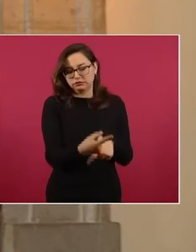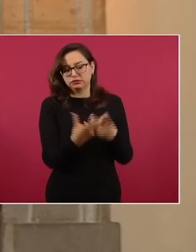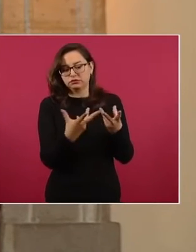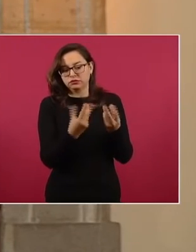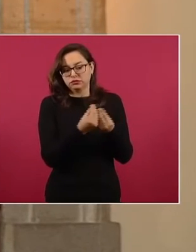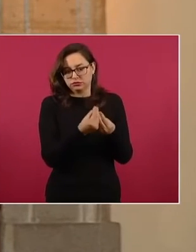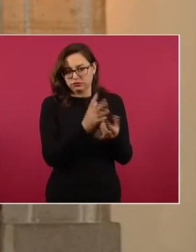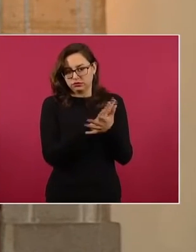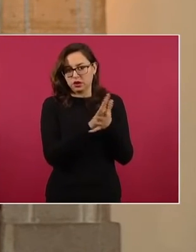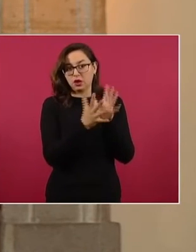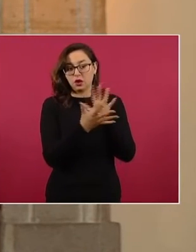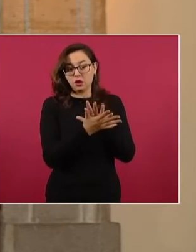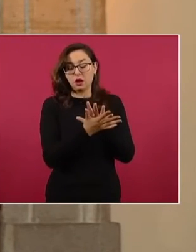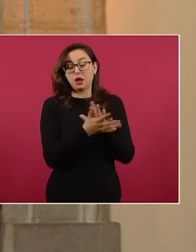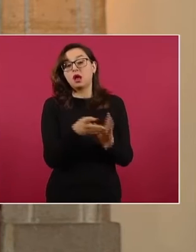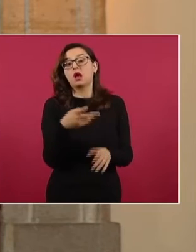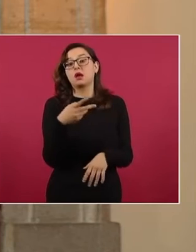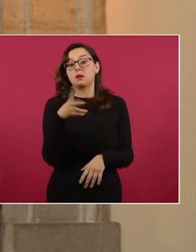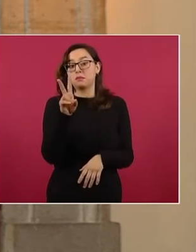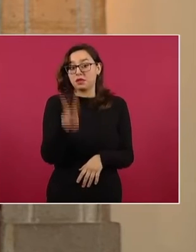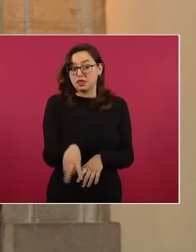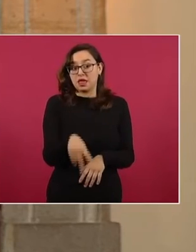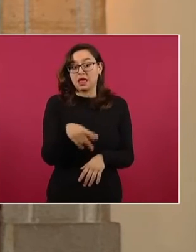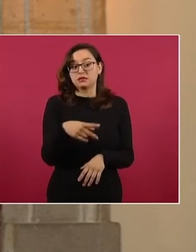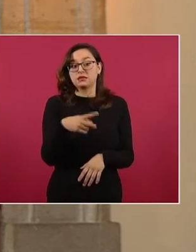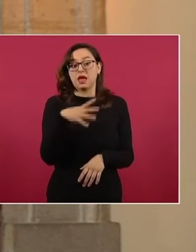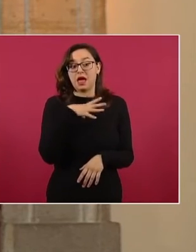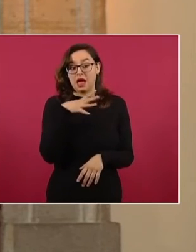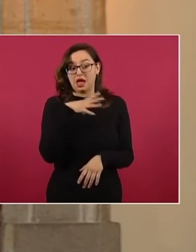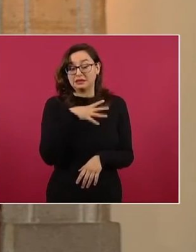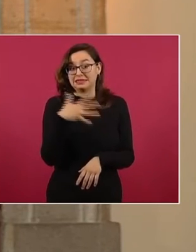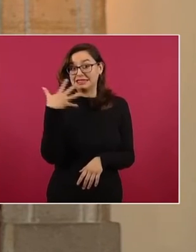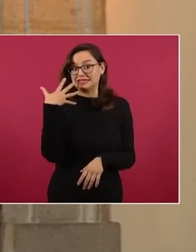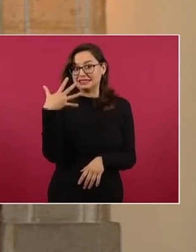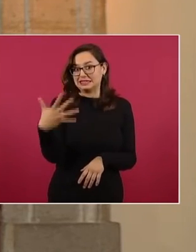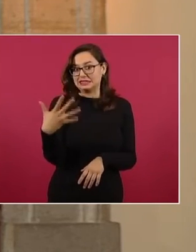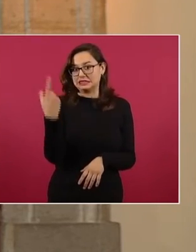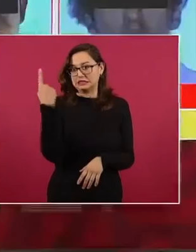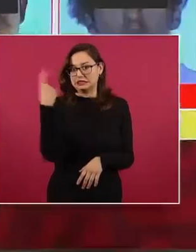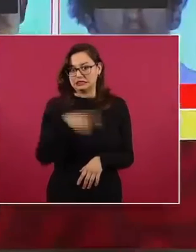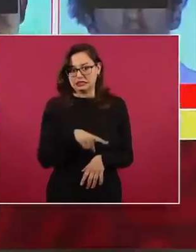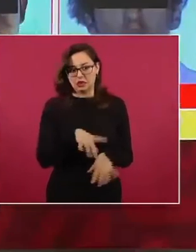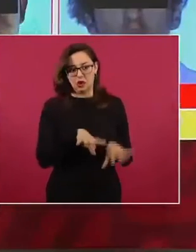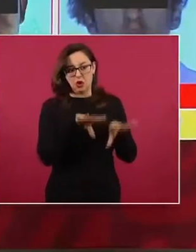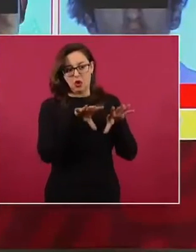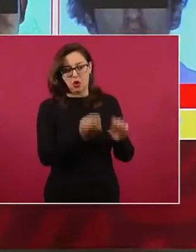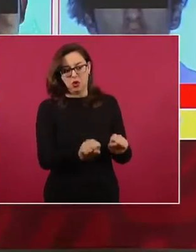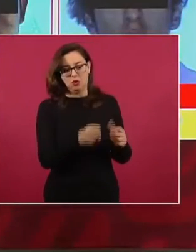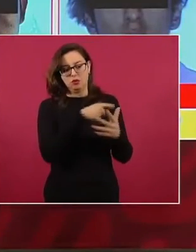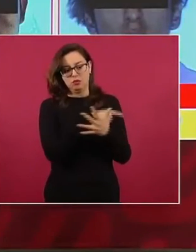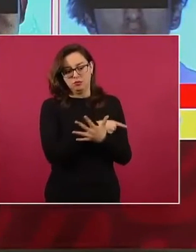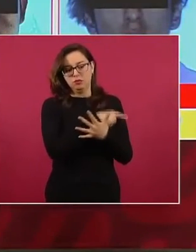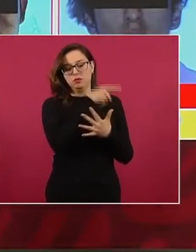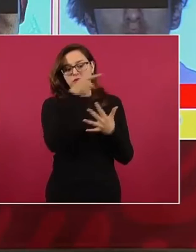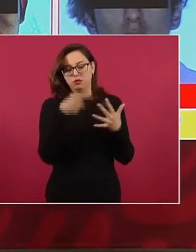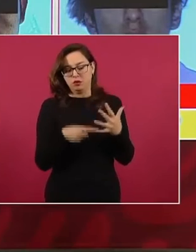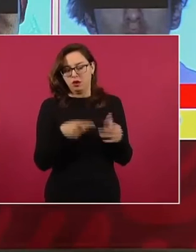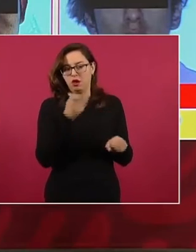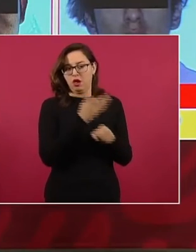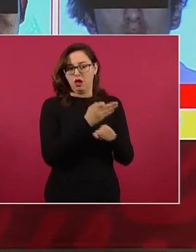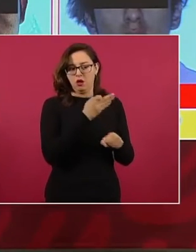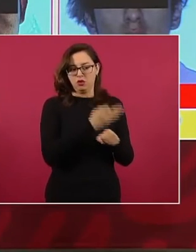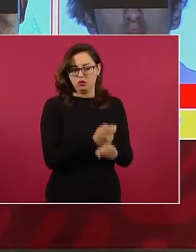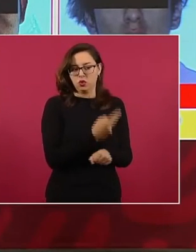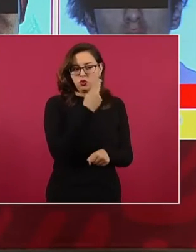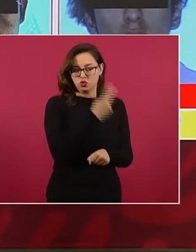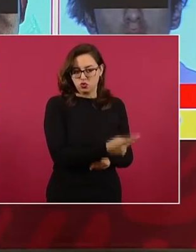aprehensión por este evento, una en contra del autor intelectual y otras más por autores materiales o copartícipes y